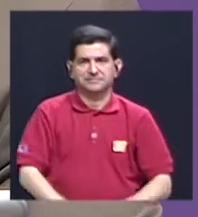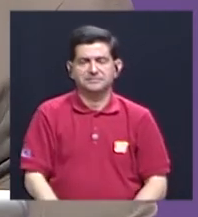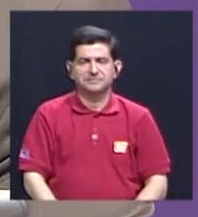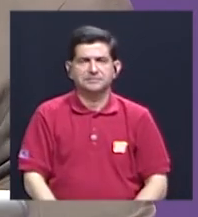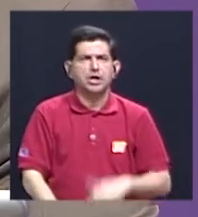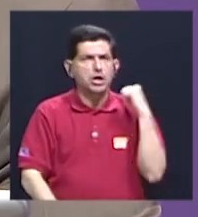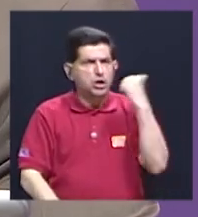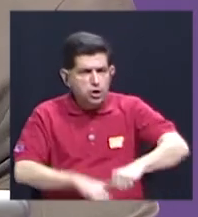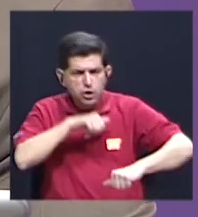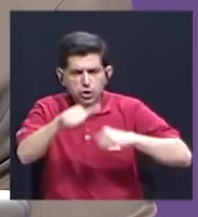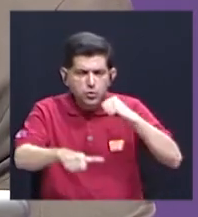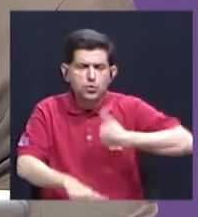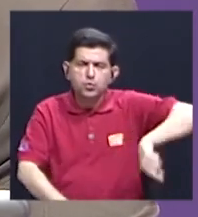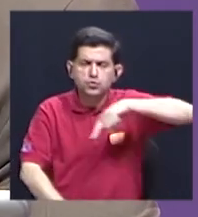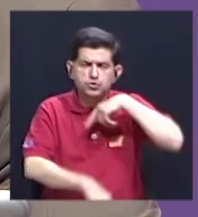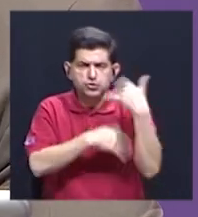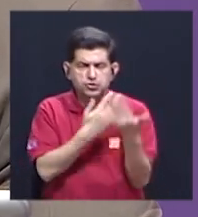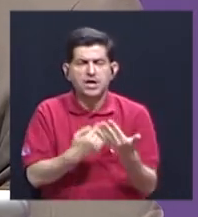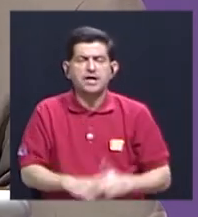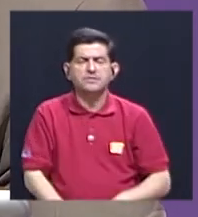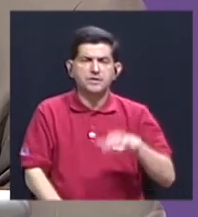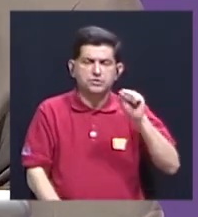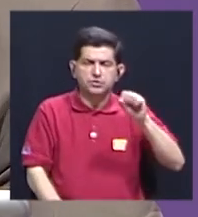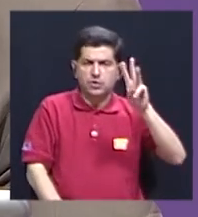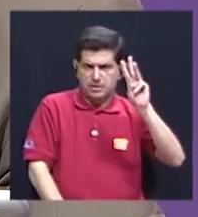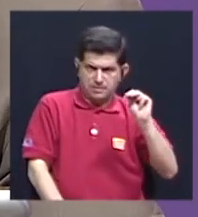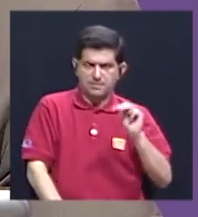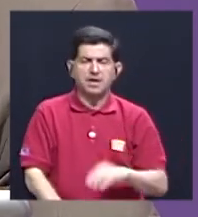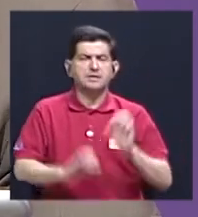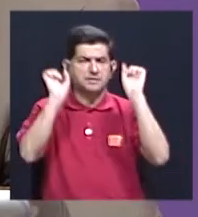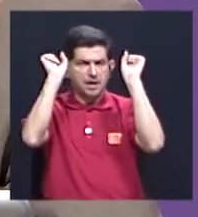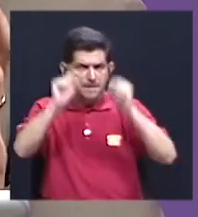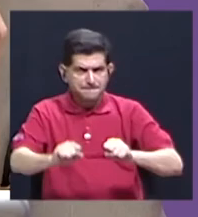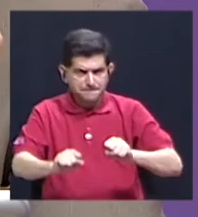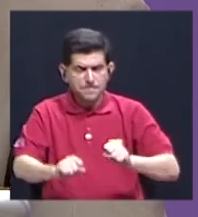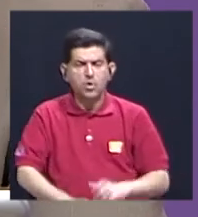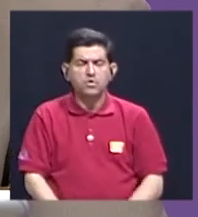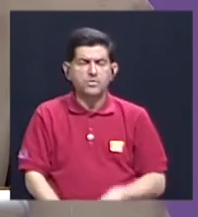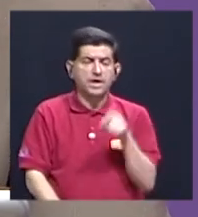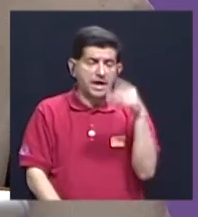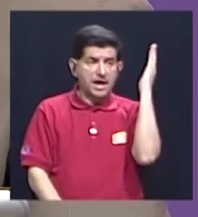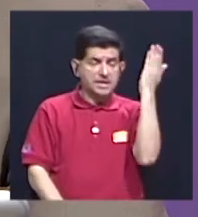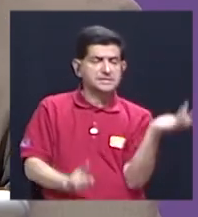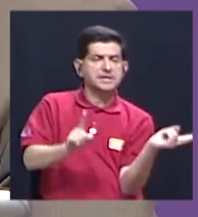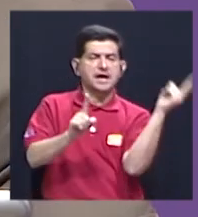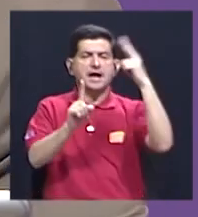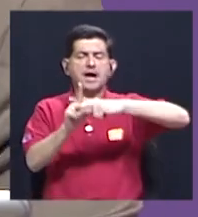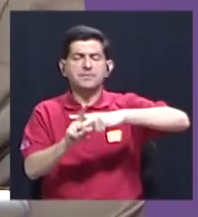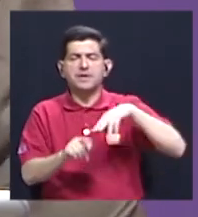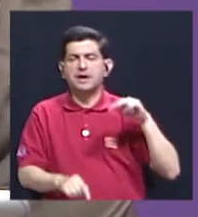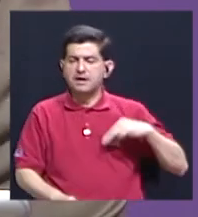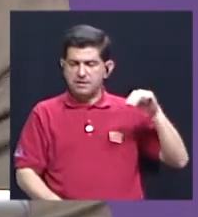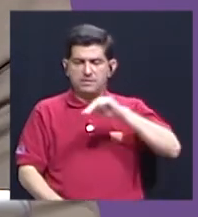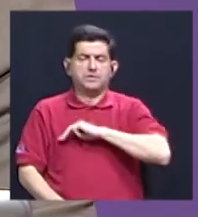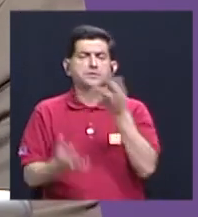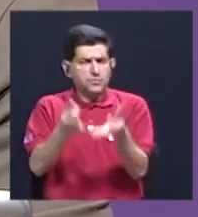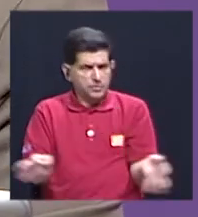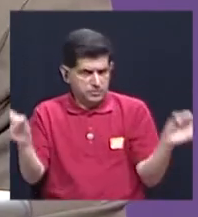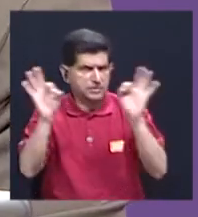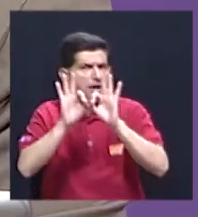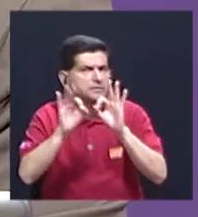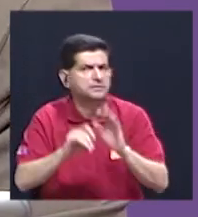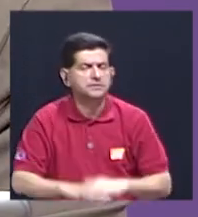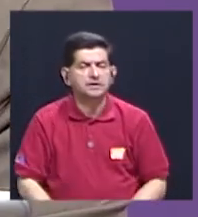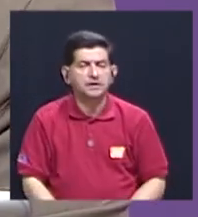cuál es la lucha que podemos esperar de parte de doña Sonia para verdaderamente hacer el discurso hecho práctica del ministerio? Yo creo que es fundamental, doña Sonia.